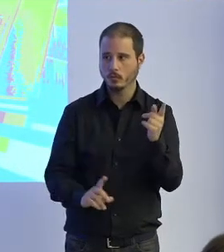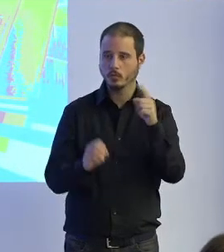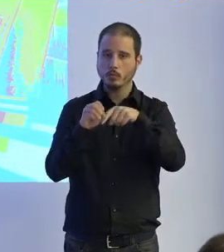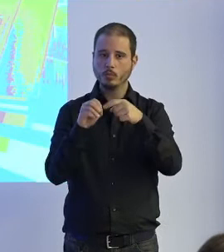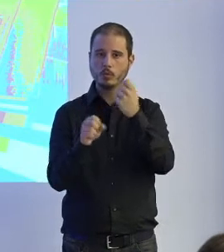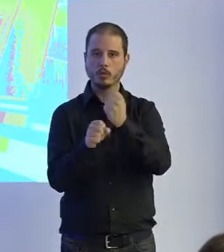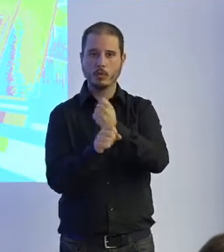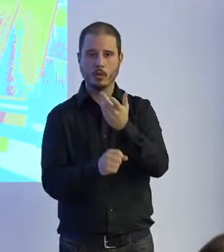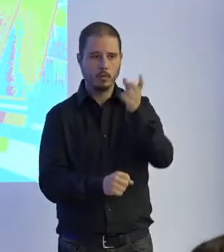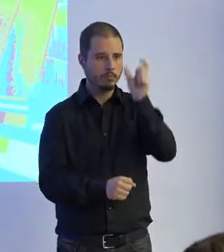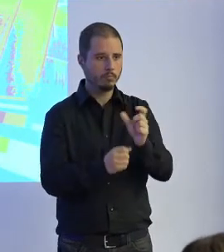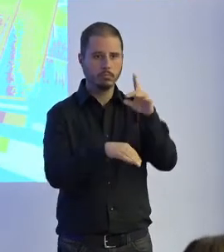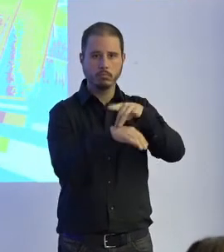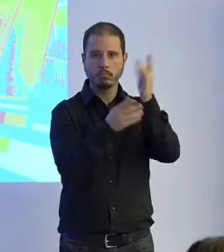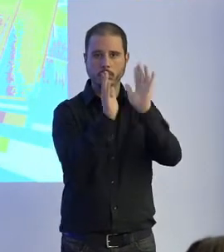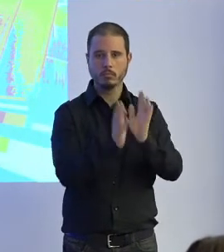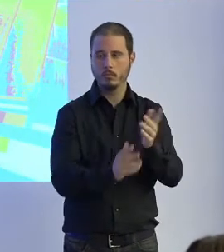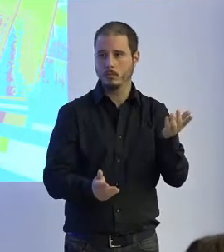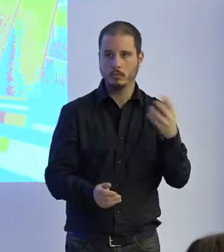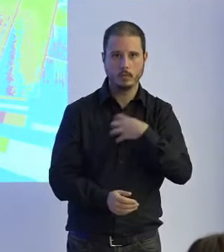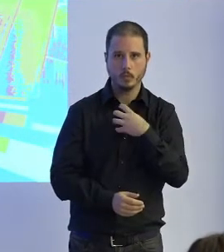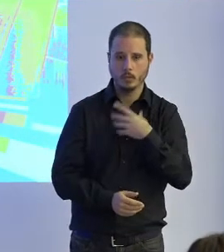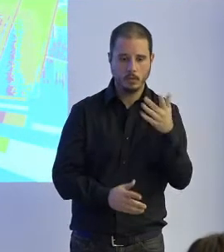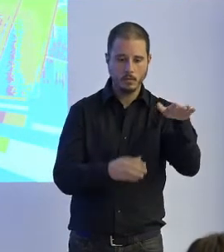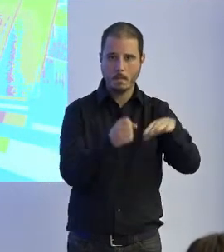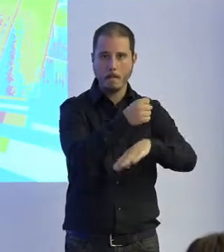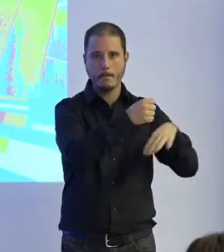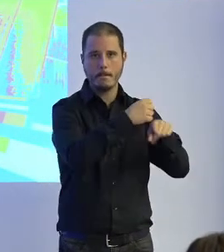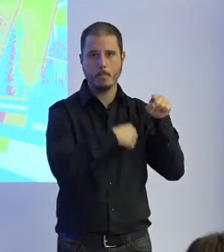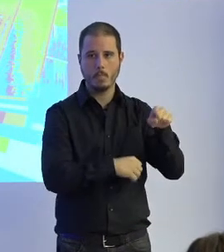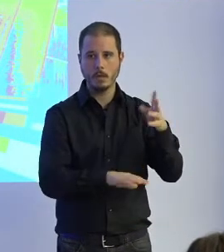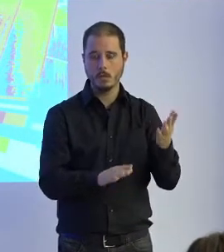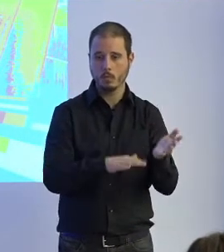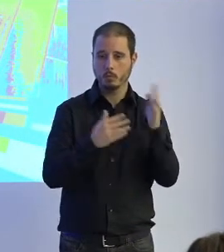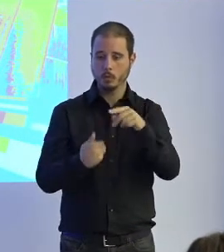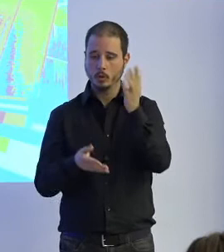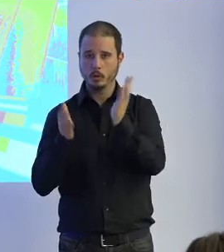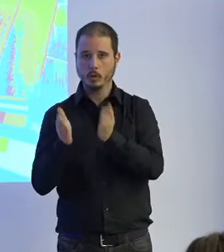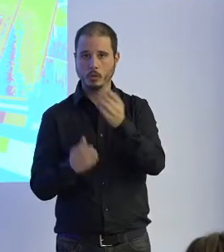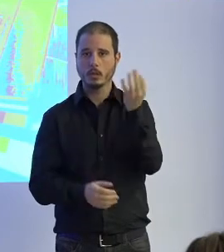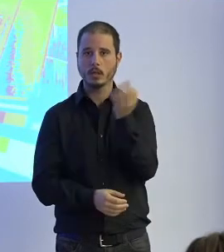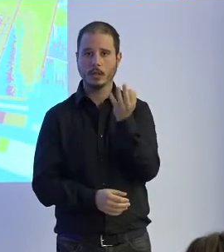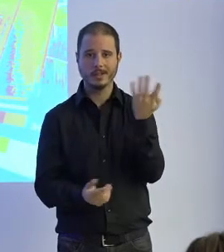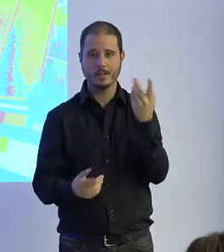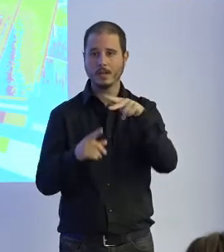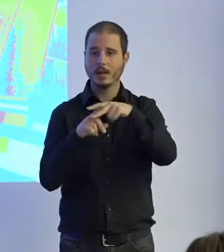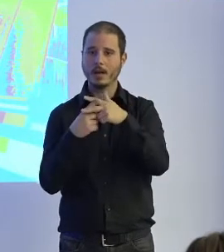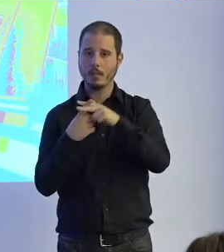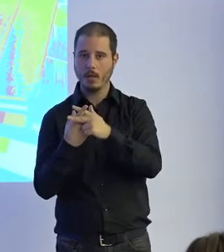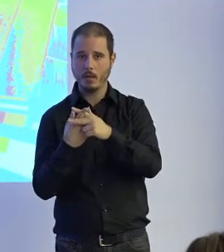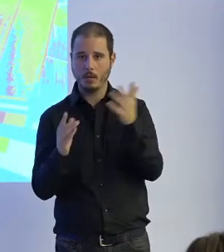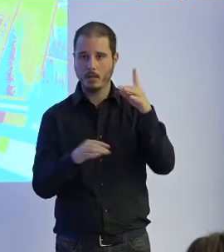trabajo de un terapeuta son fundamentales esto tiene que ser una herramienta para la que para que jerarquice la labor del terapeuta